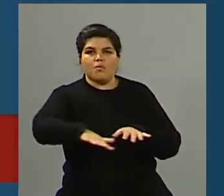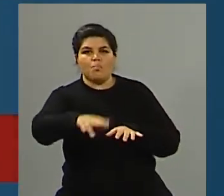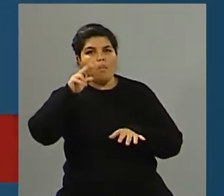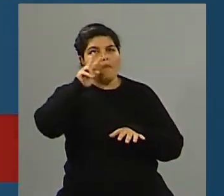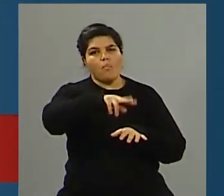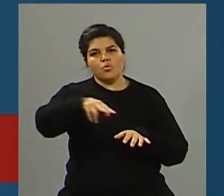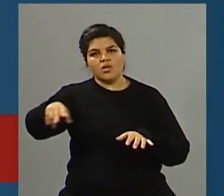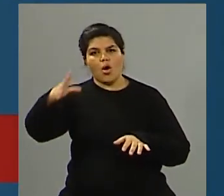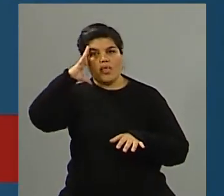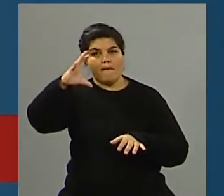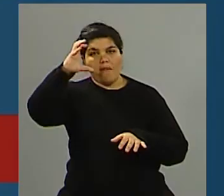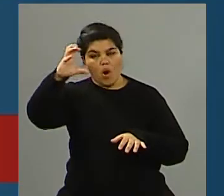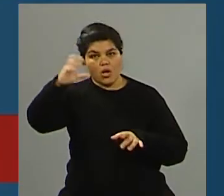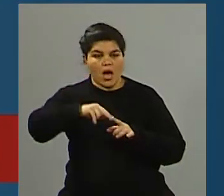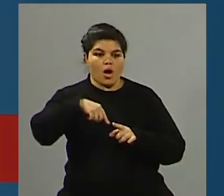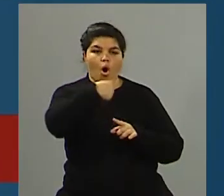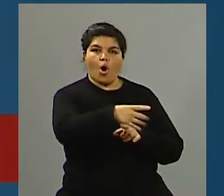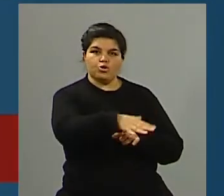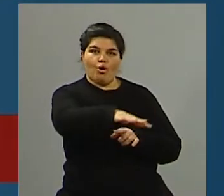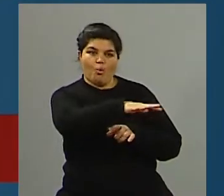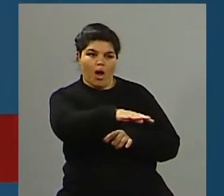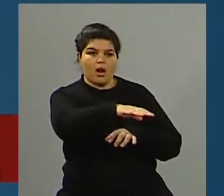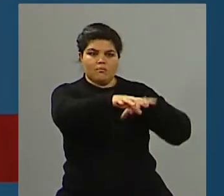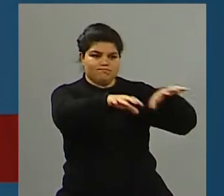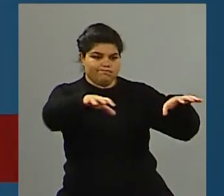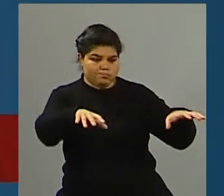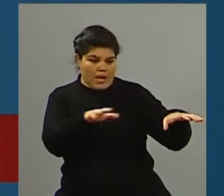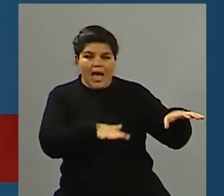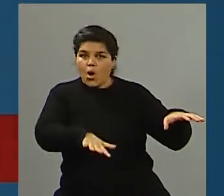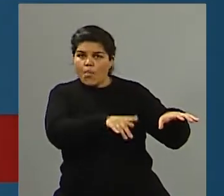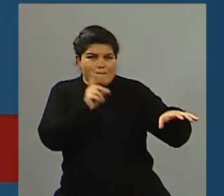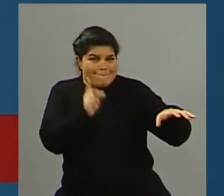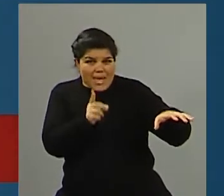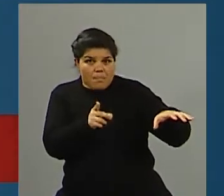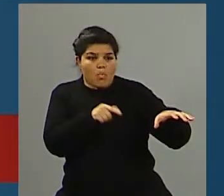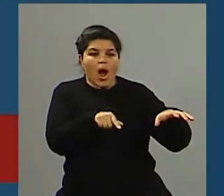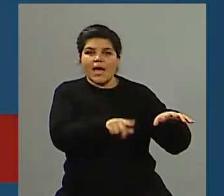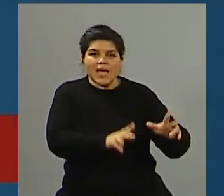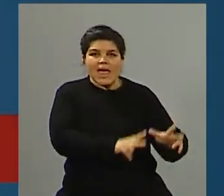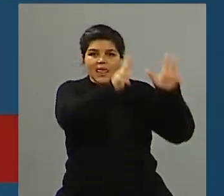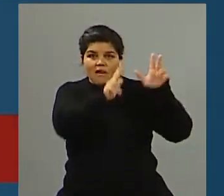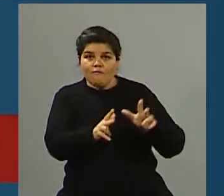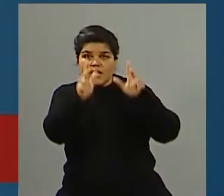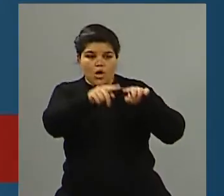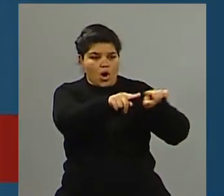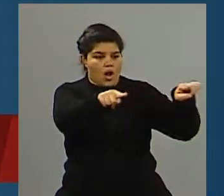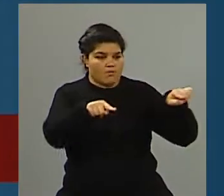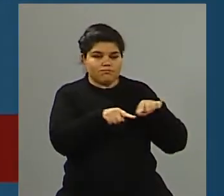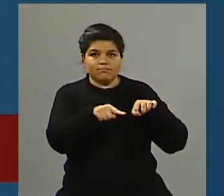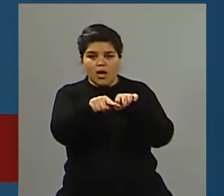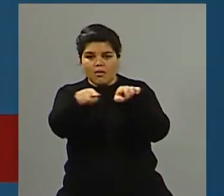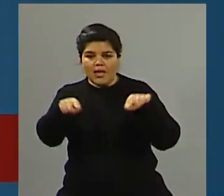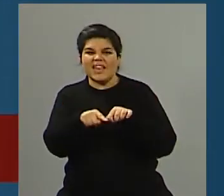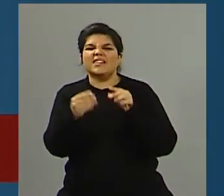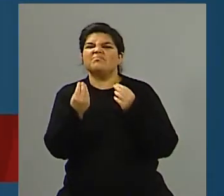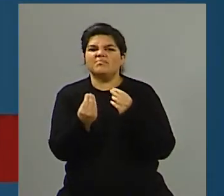es la One World, y bueno, y estos piletones exactamente en el lugar donde estaba el cuadrado de cada torre, ¿no? Sí.